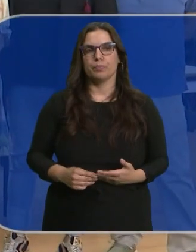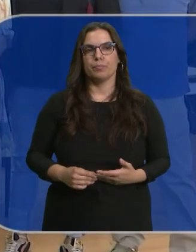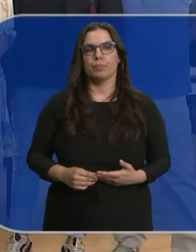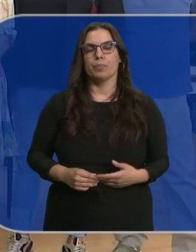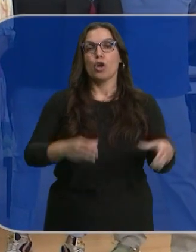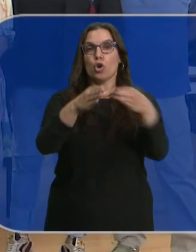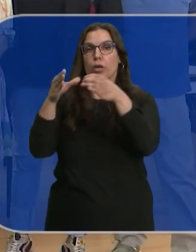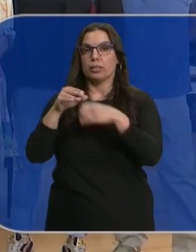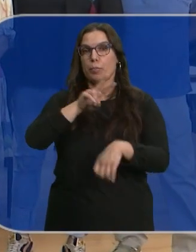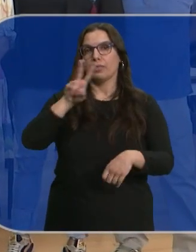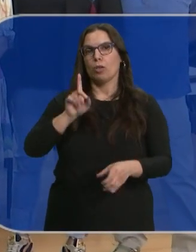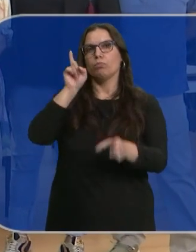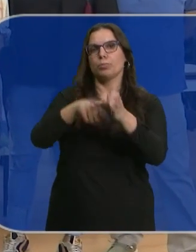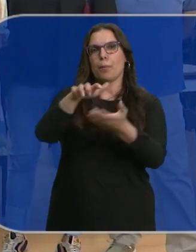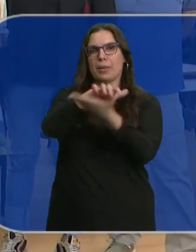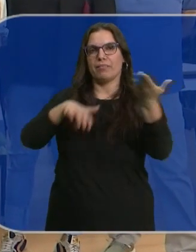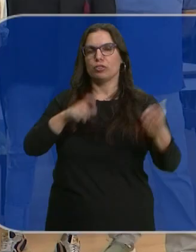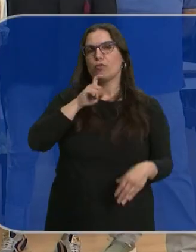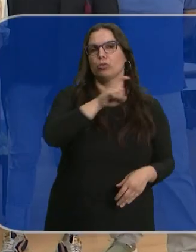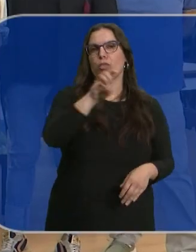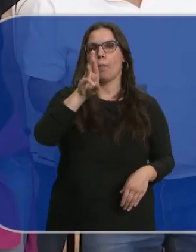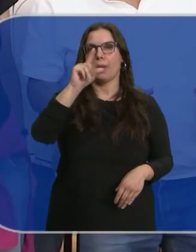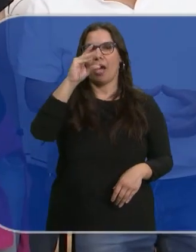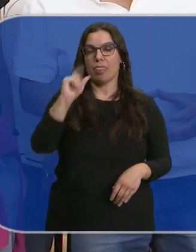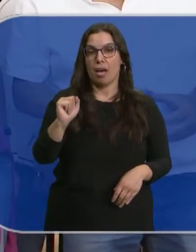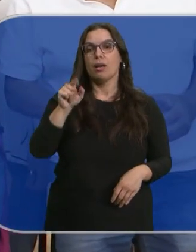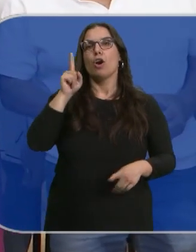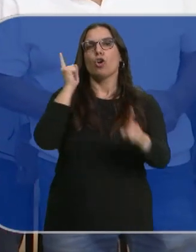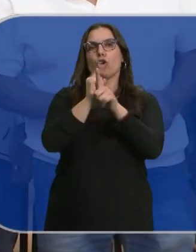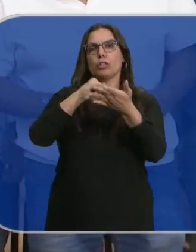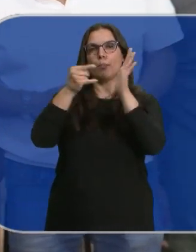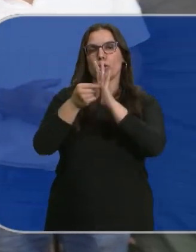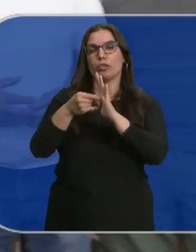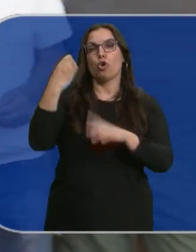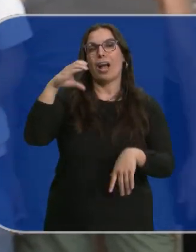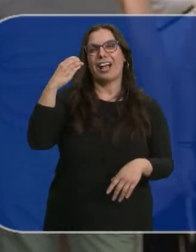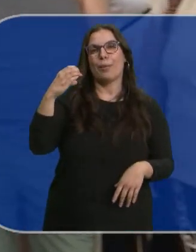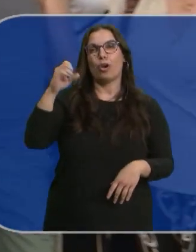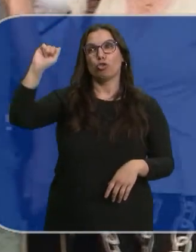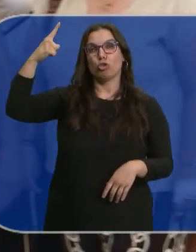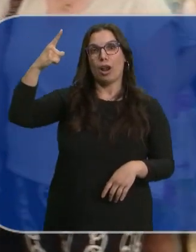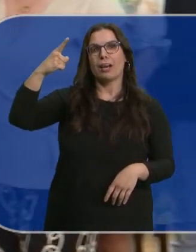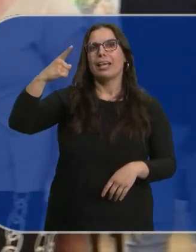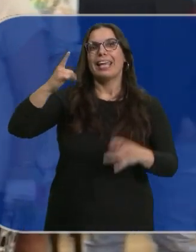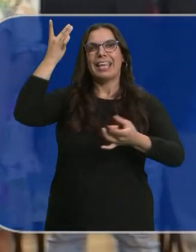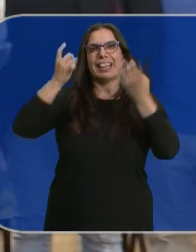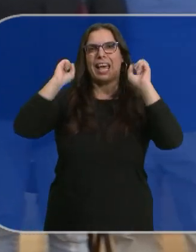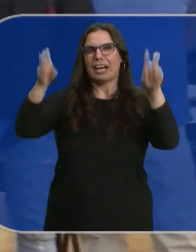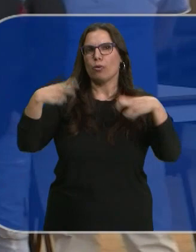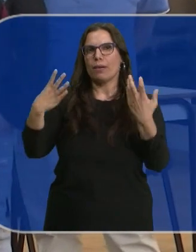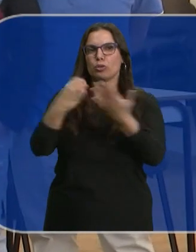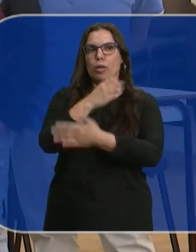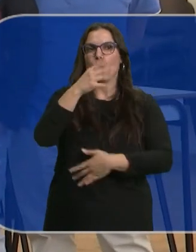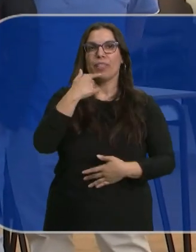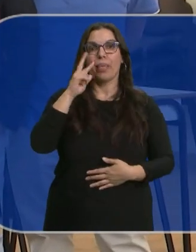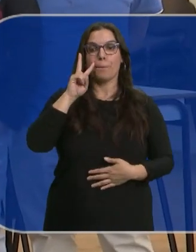22 colectivos se han adherido al manifiesto de la Fundación Prada a tope en contra del proyecto Cacabelo Solar y de todas las iniciativas renovables que ponen